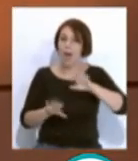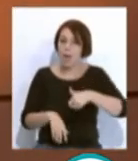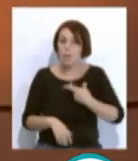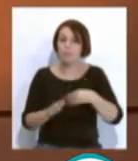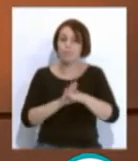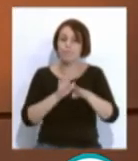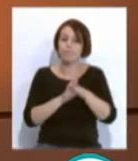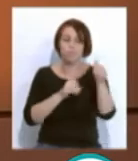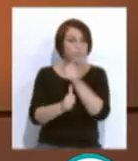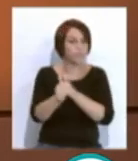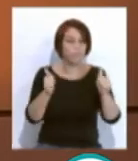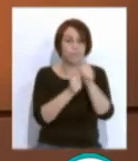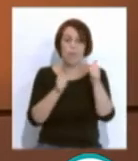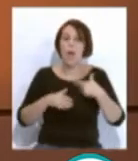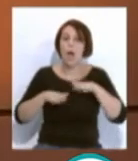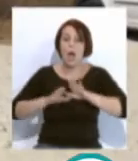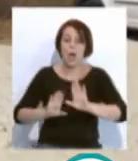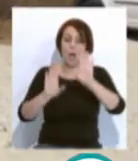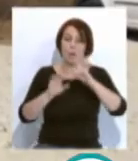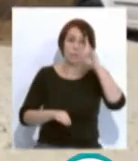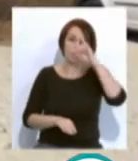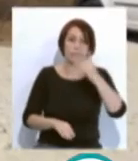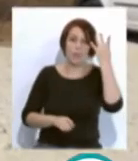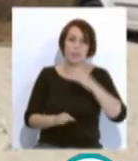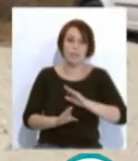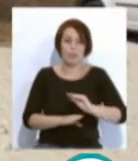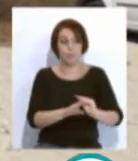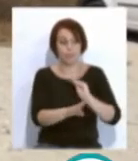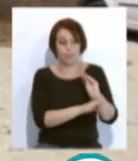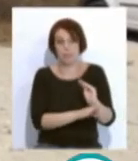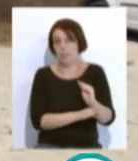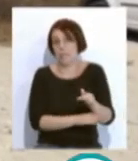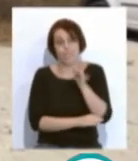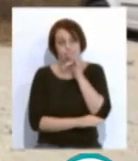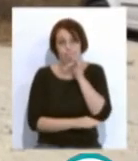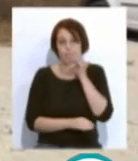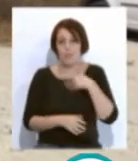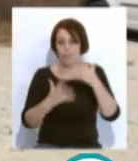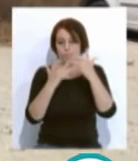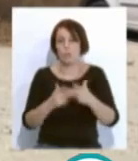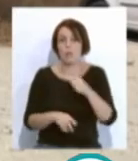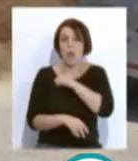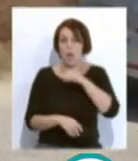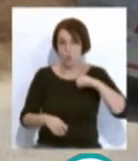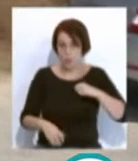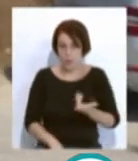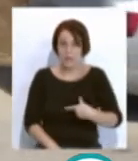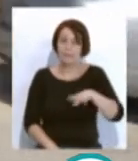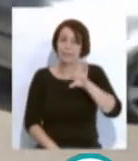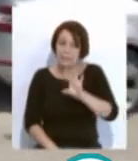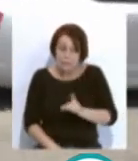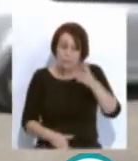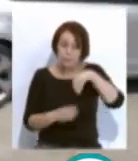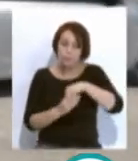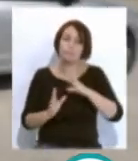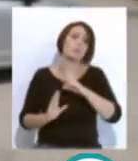entre sus prioridades, aunque ha dejado la iniciativa sin dotación presupuestaria en las cuentas autonómicas, donde sí ha reflejado